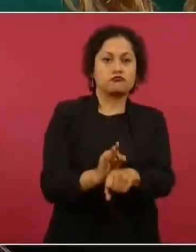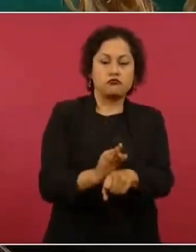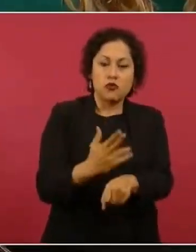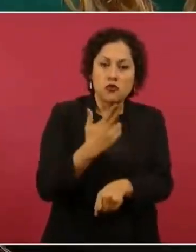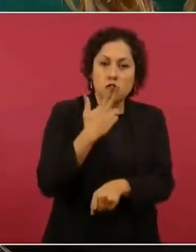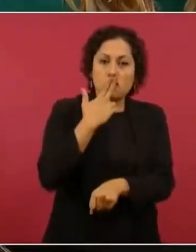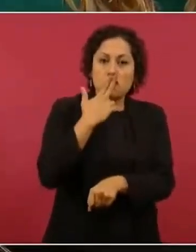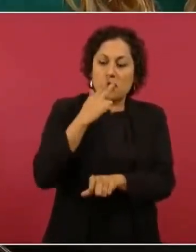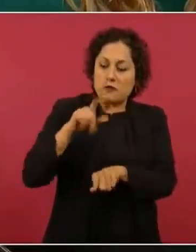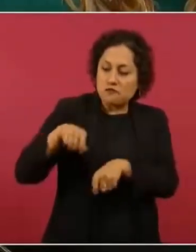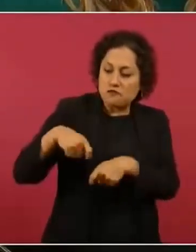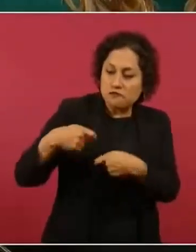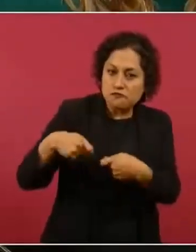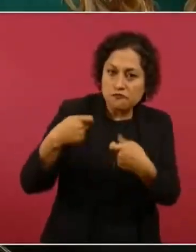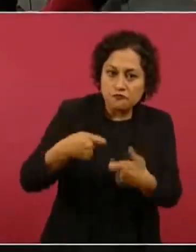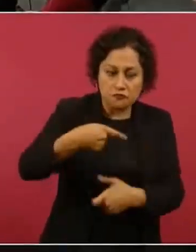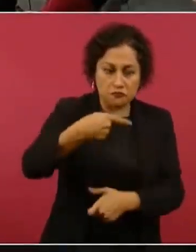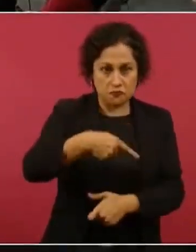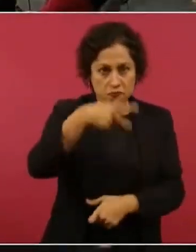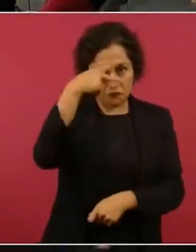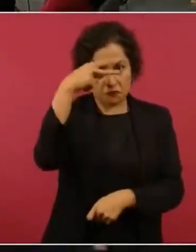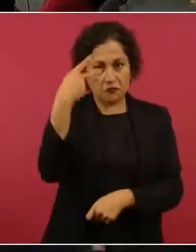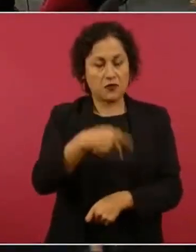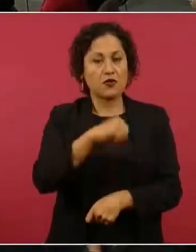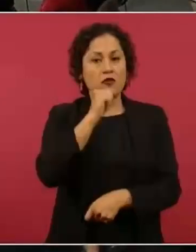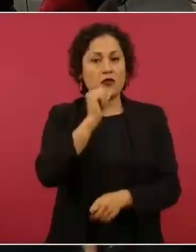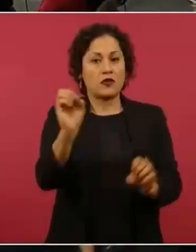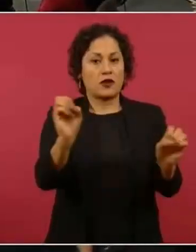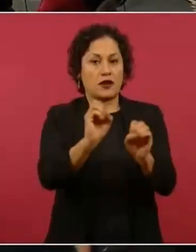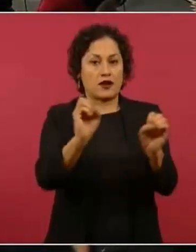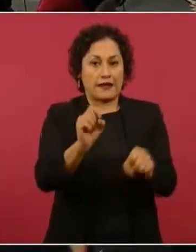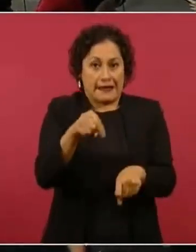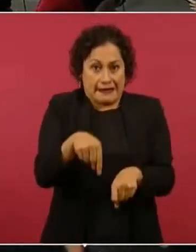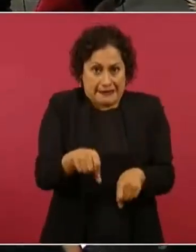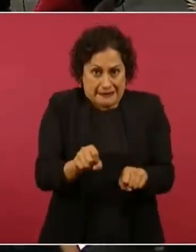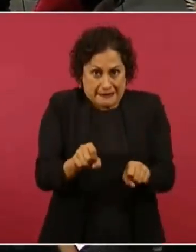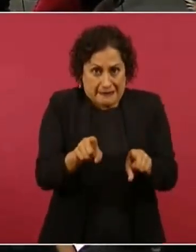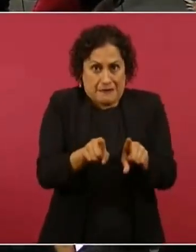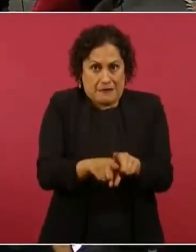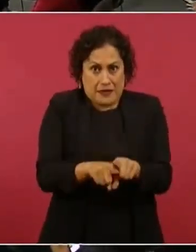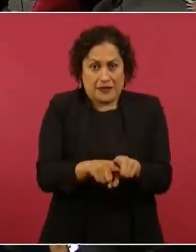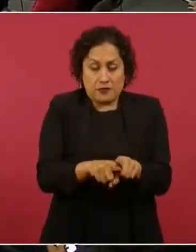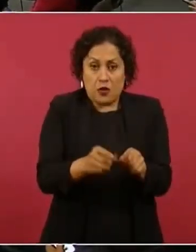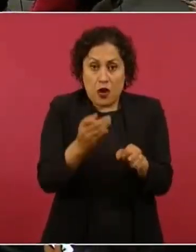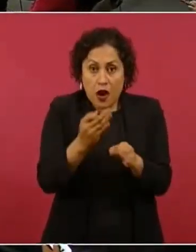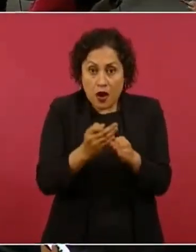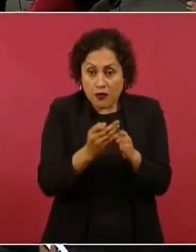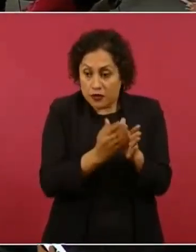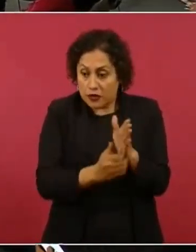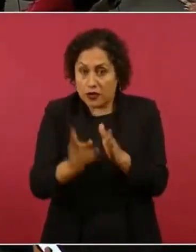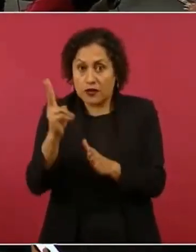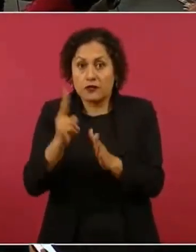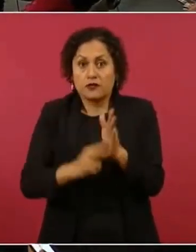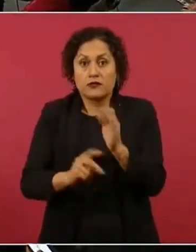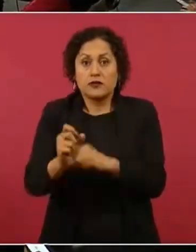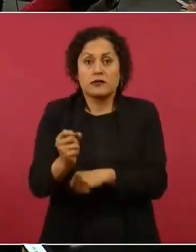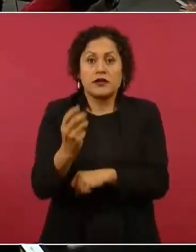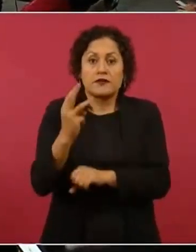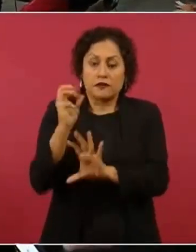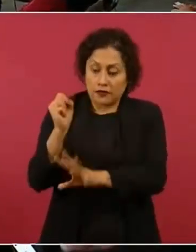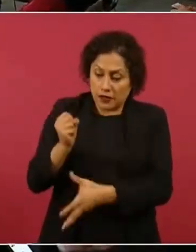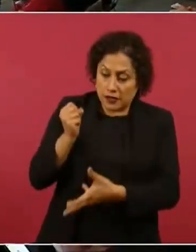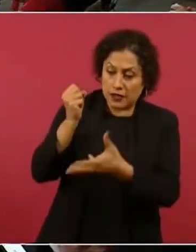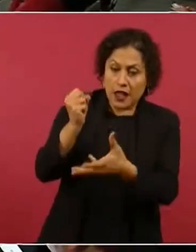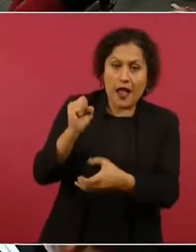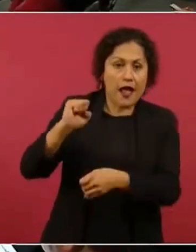prácticas ancestrales, señor Presidente. Aquí mismo lo hemos visto para este año, no hay presupuesto que garantice